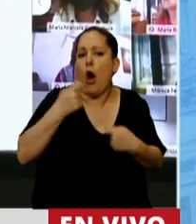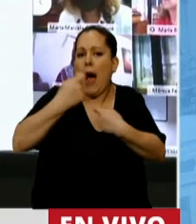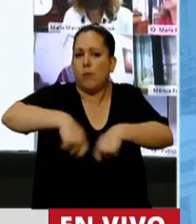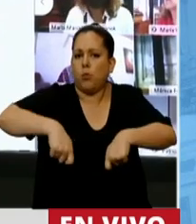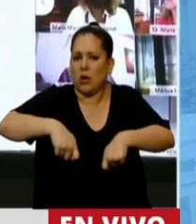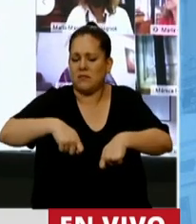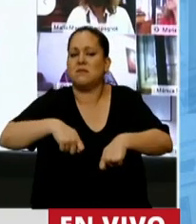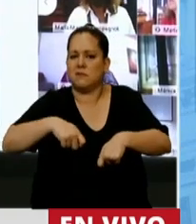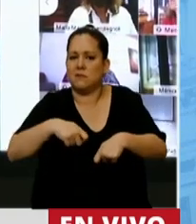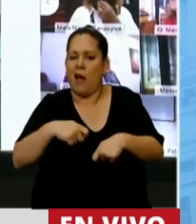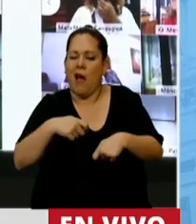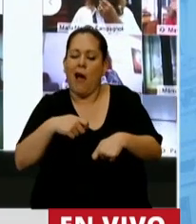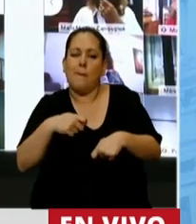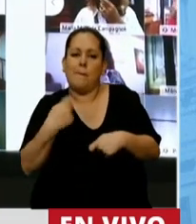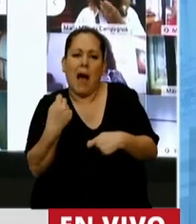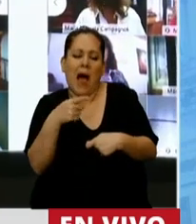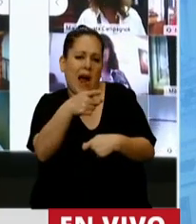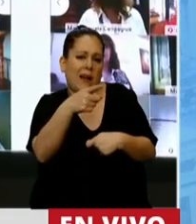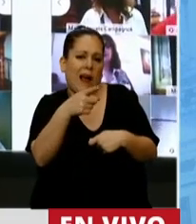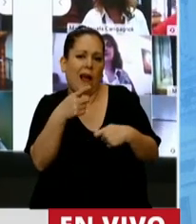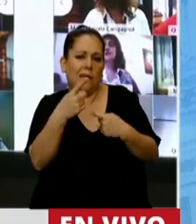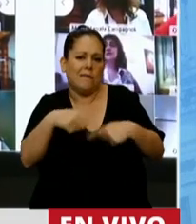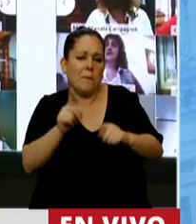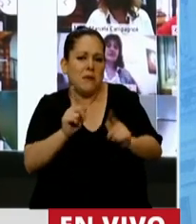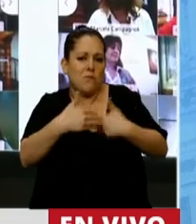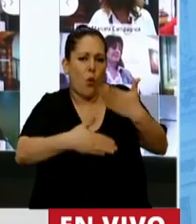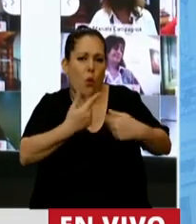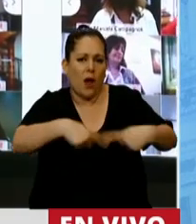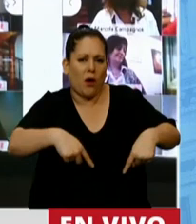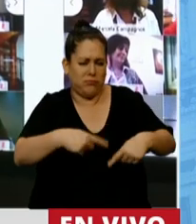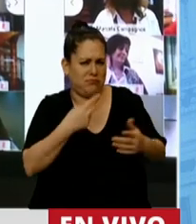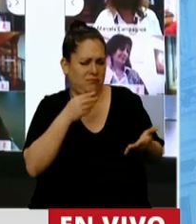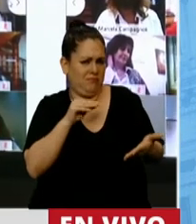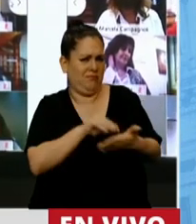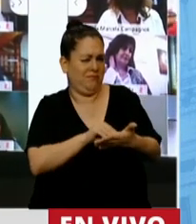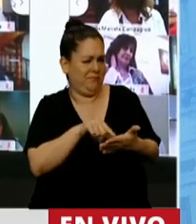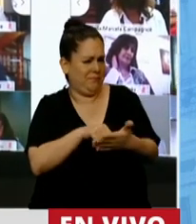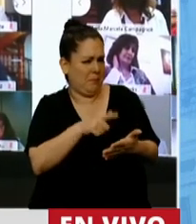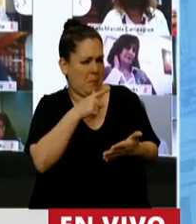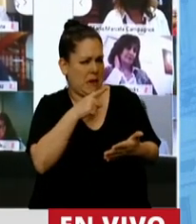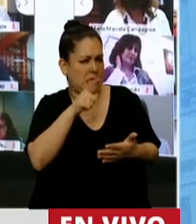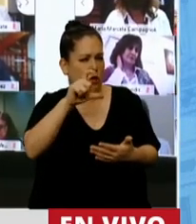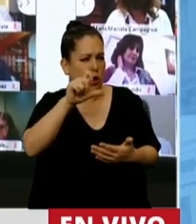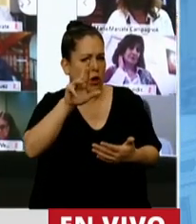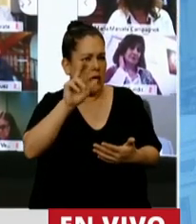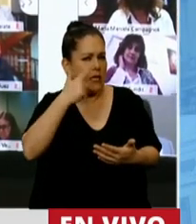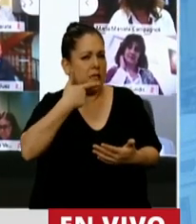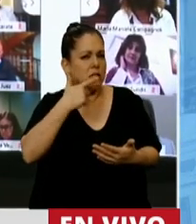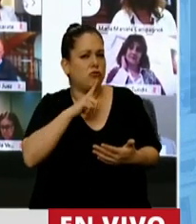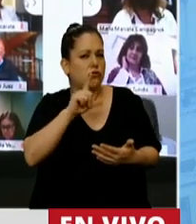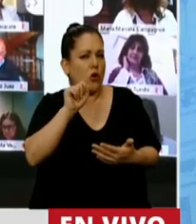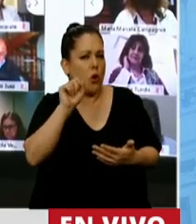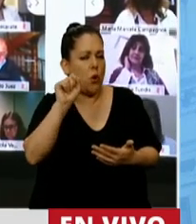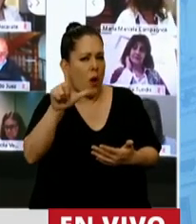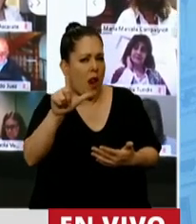inversiones genuinas en el país vinculadas a dicho rubro. ¿Será esta otra cláusula, Cristóbal López? ¿No les parece? ¿No les